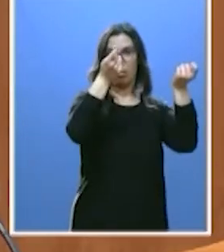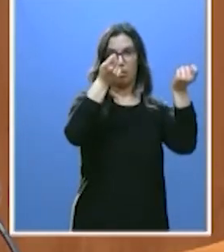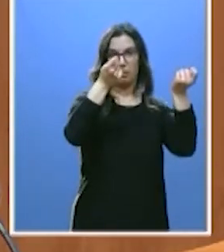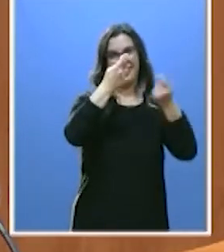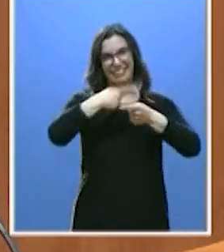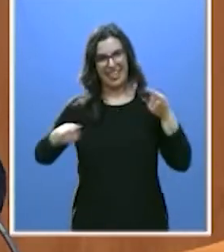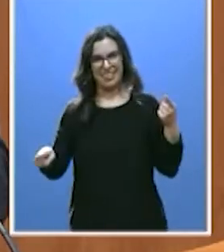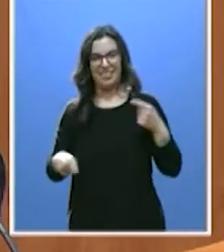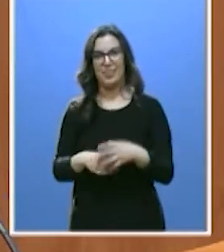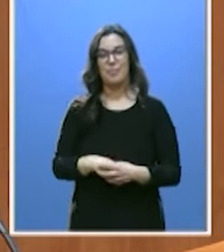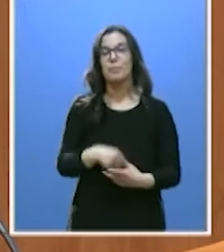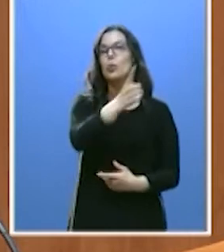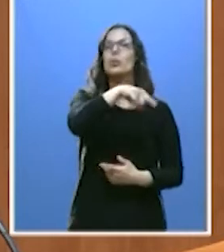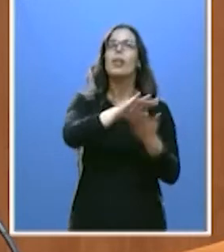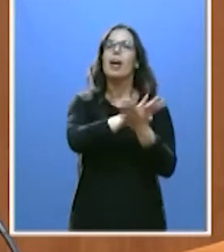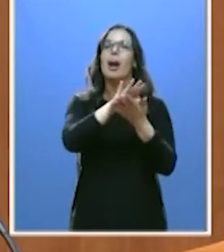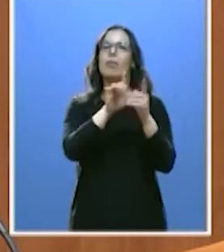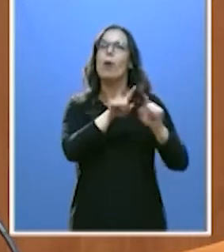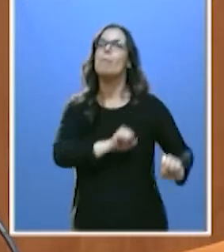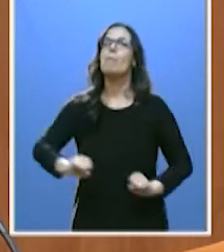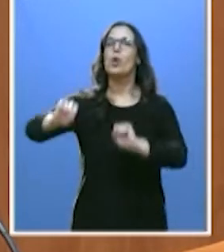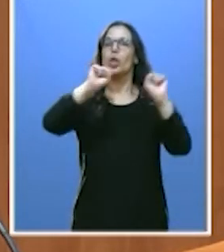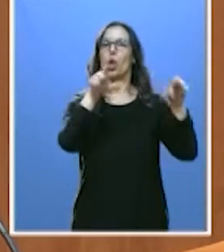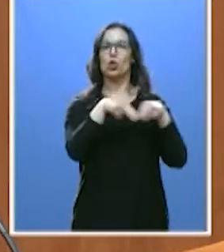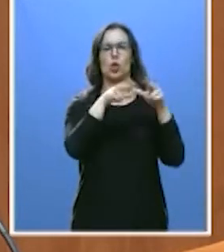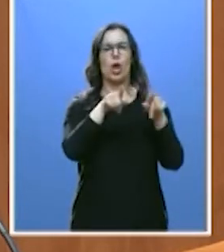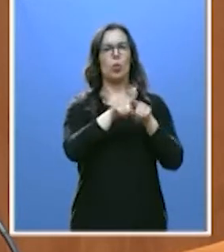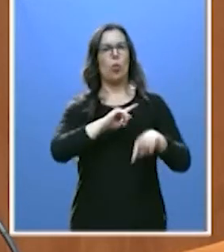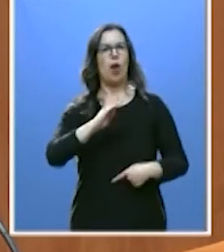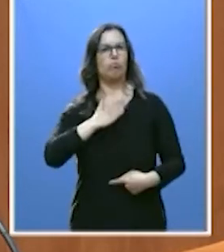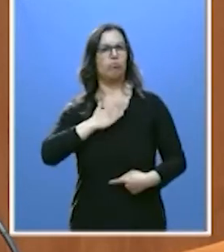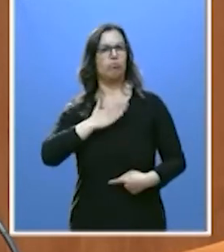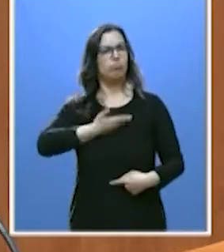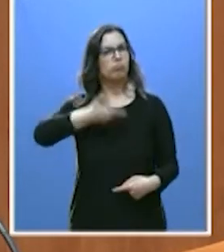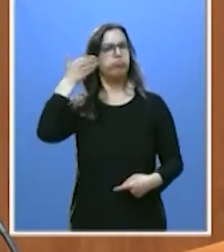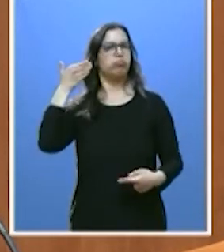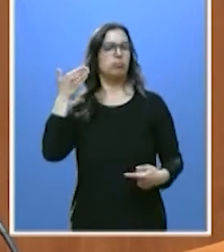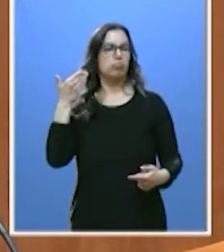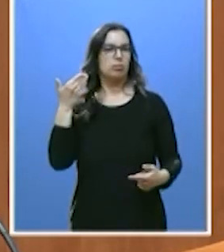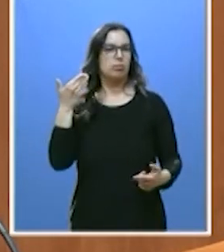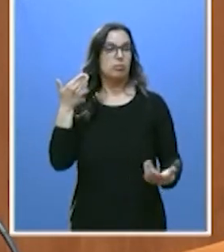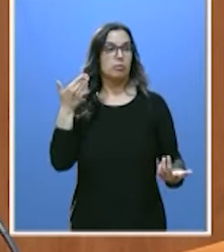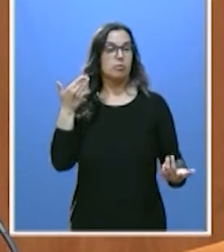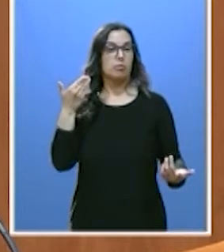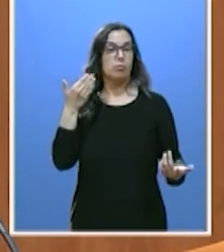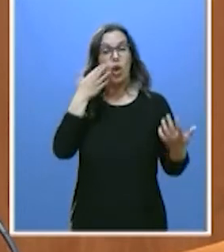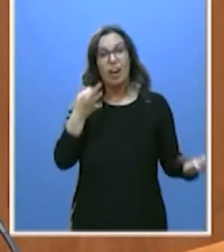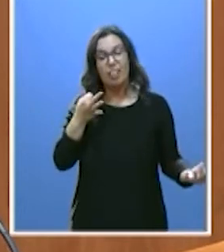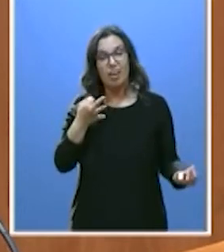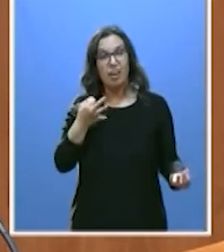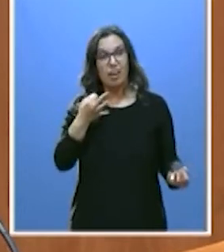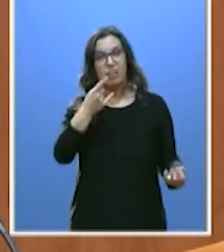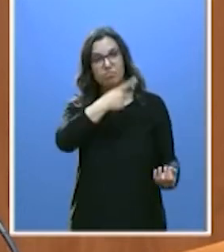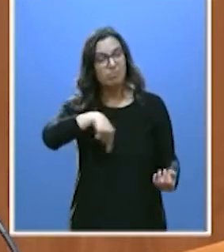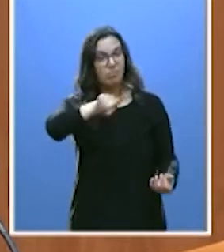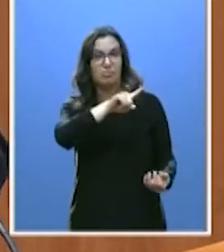Ustedes hablan del escudo social, se dan golpes en el pecho y agitan el moño mientras son incapaces